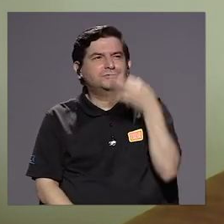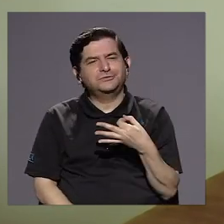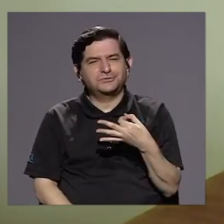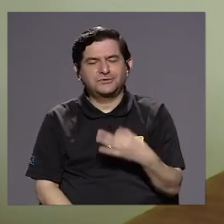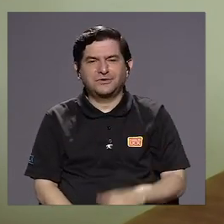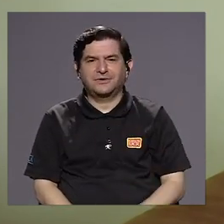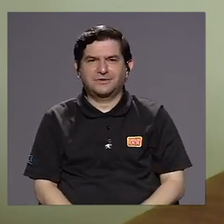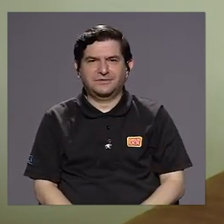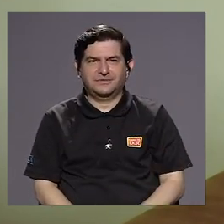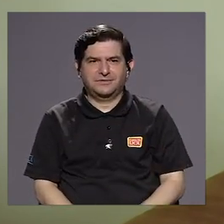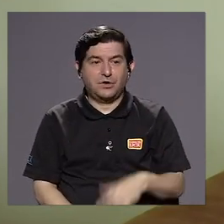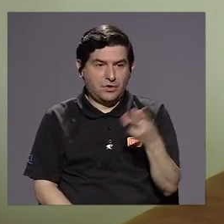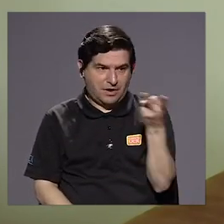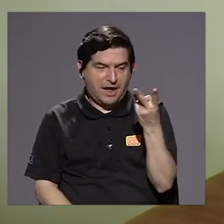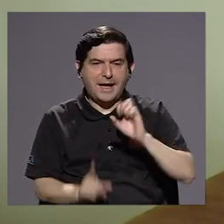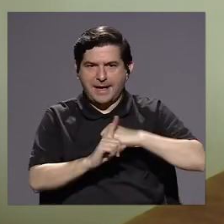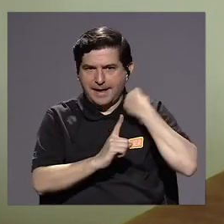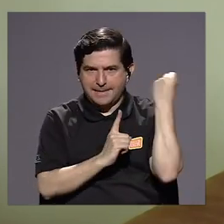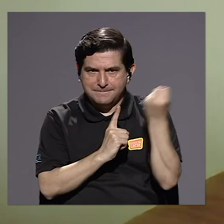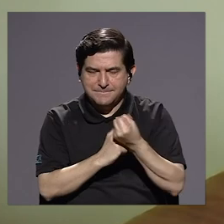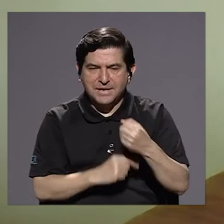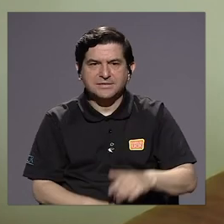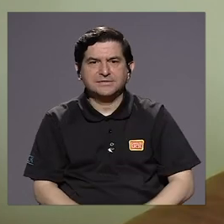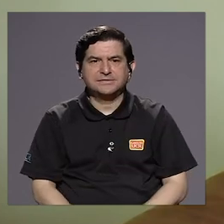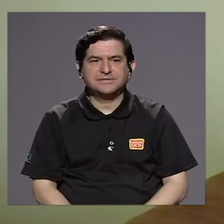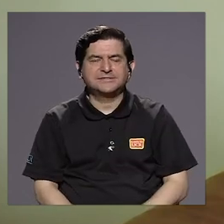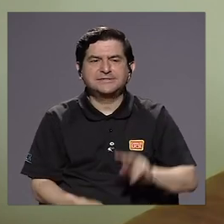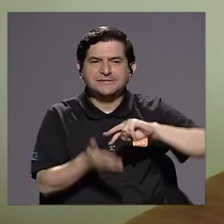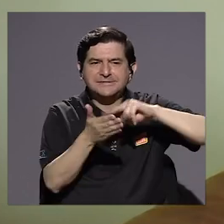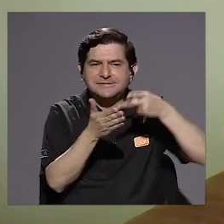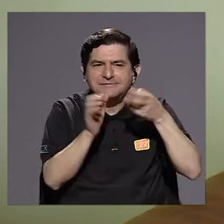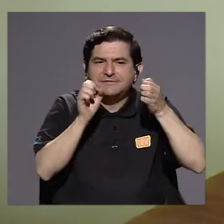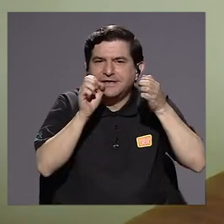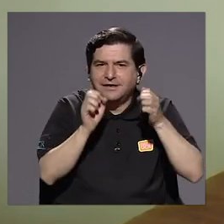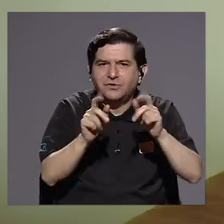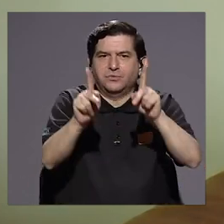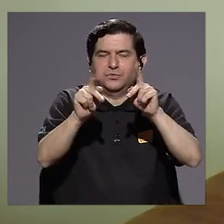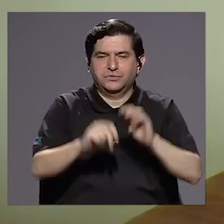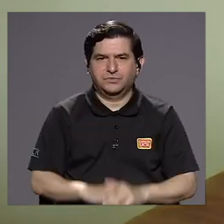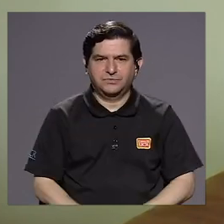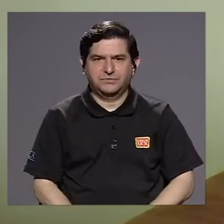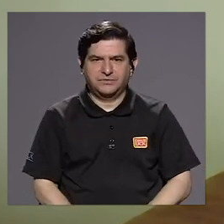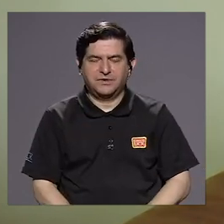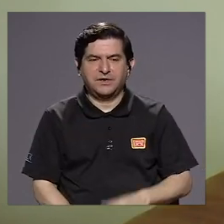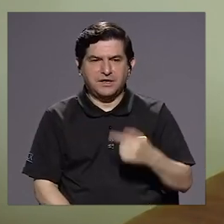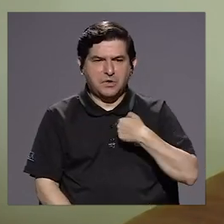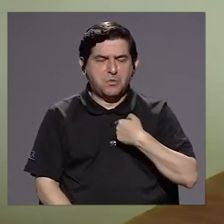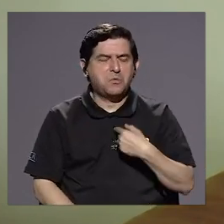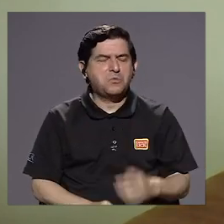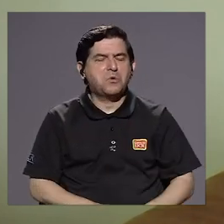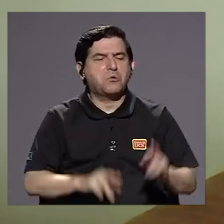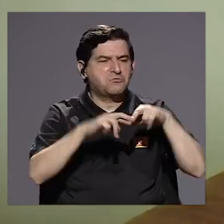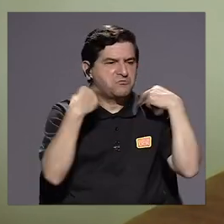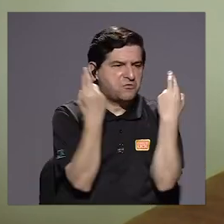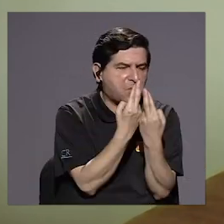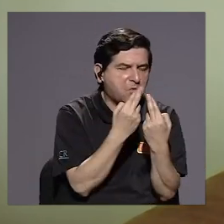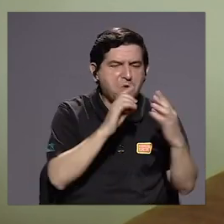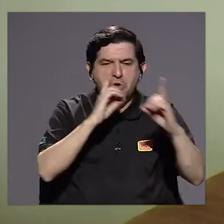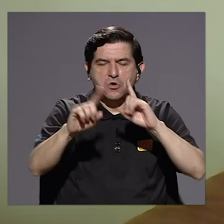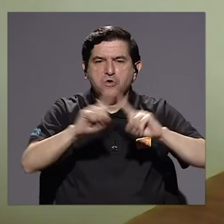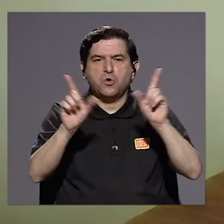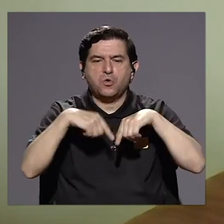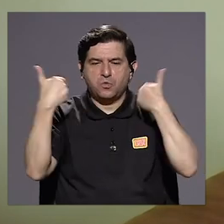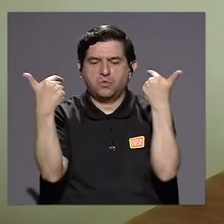estas dos situaciones, pues aquí va también a tener la posibilidad de tener encuentros, diálogos, en diferentes